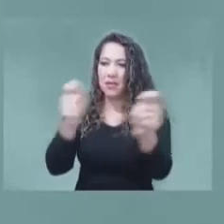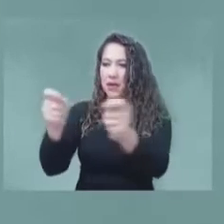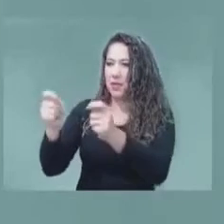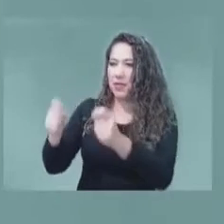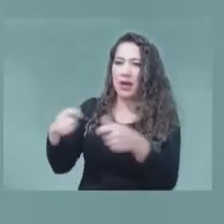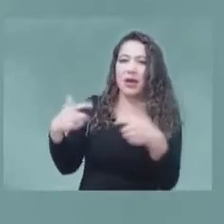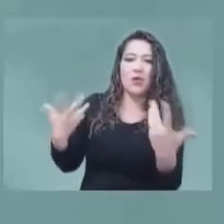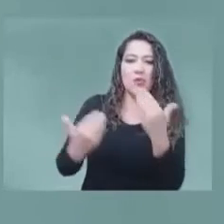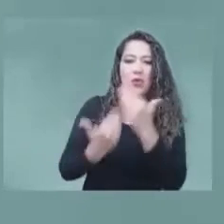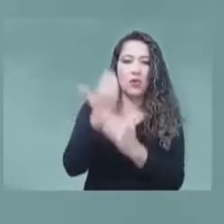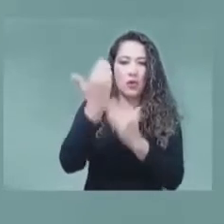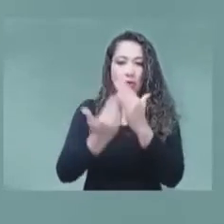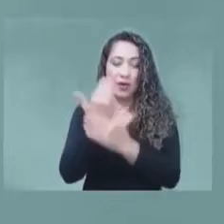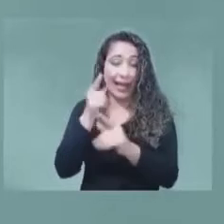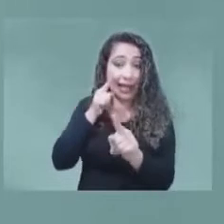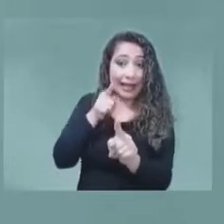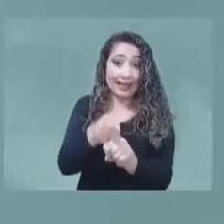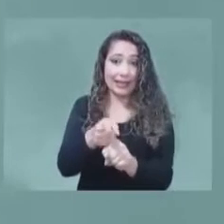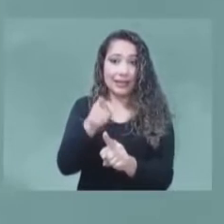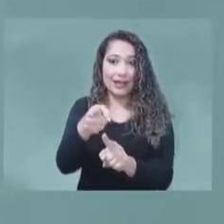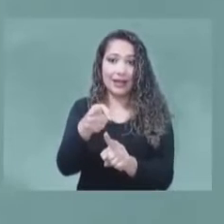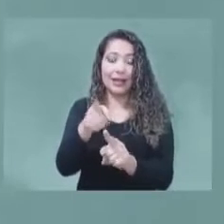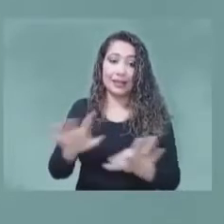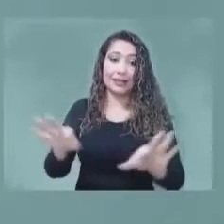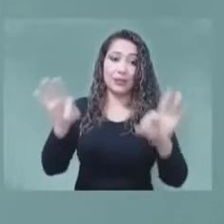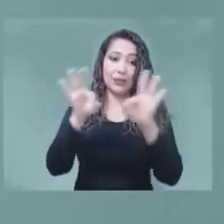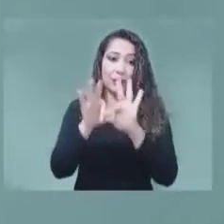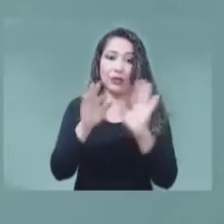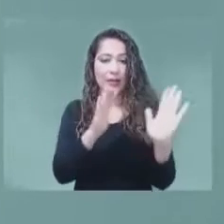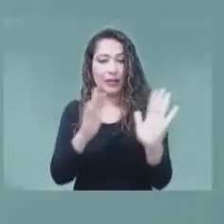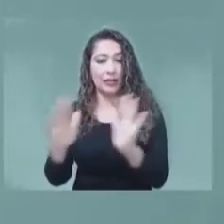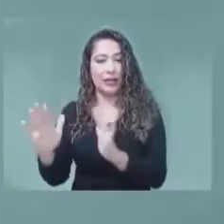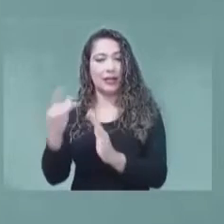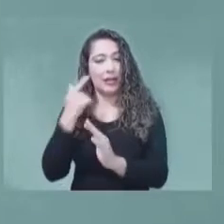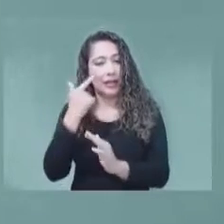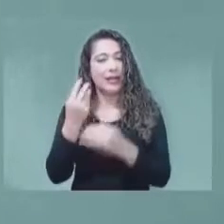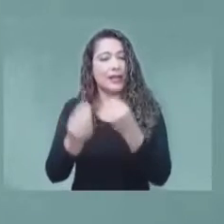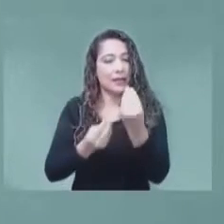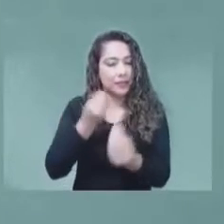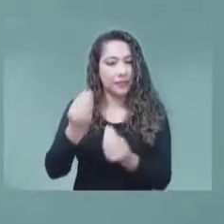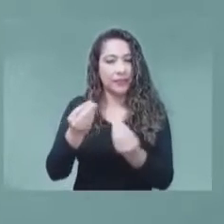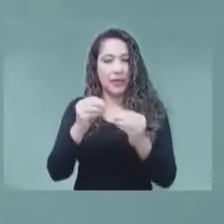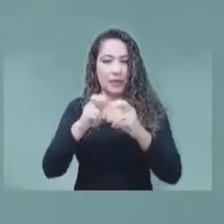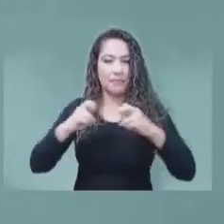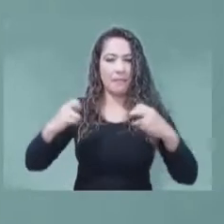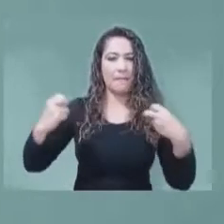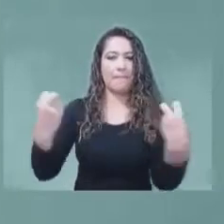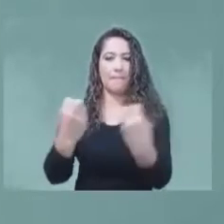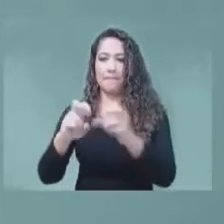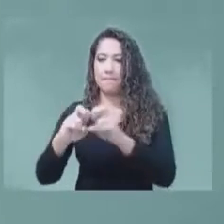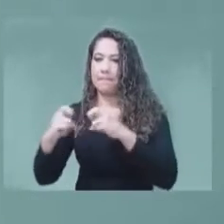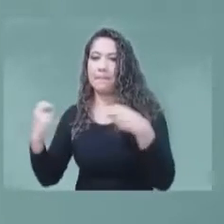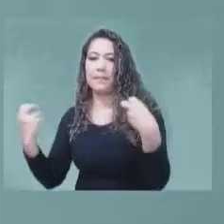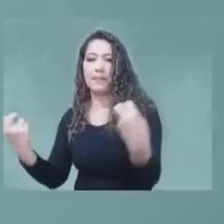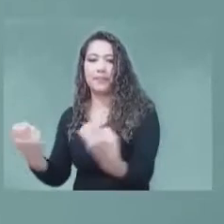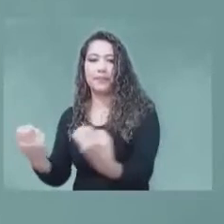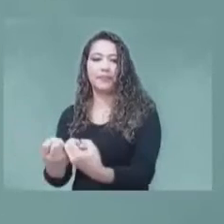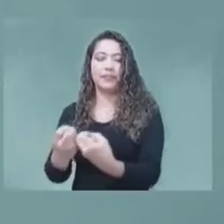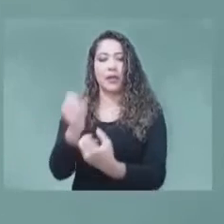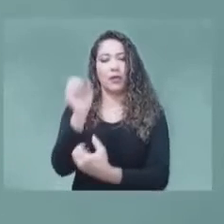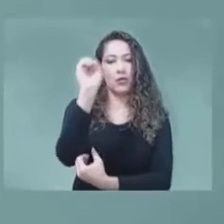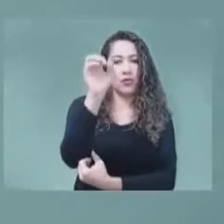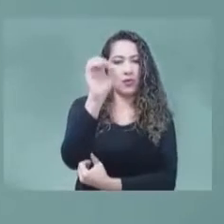tendremos un panel con reguladores de diferentes